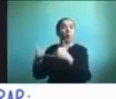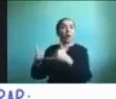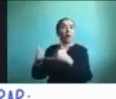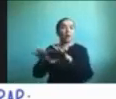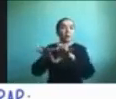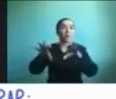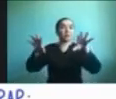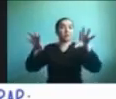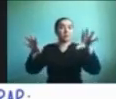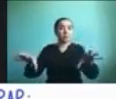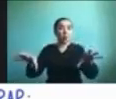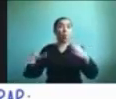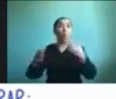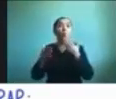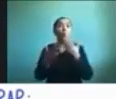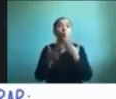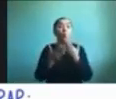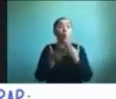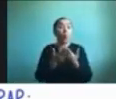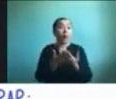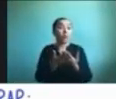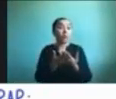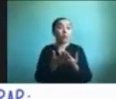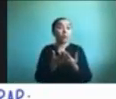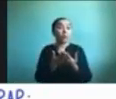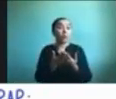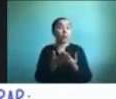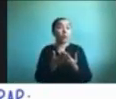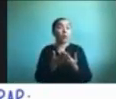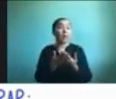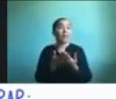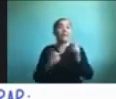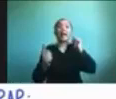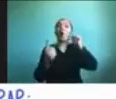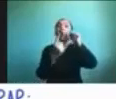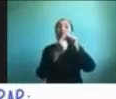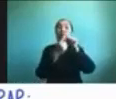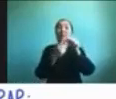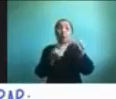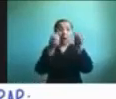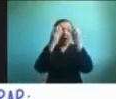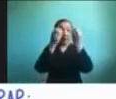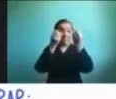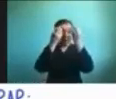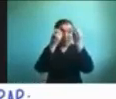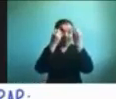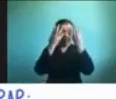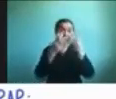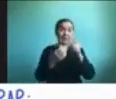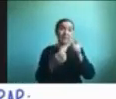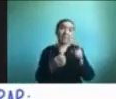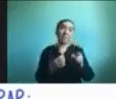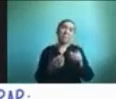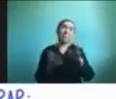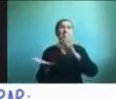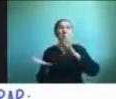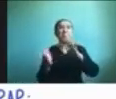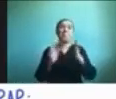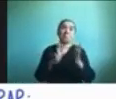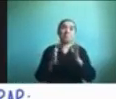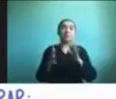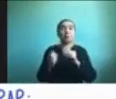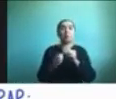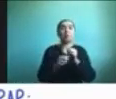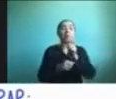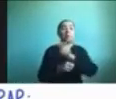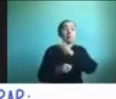pero cuando una aplicación tiene el objetivo de aprender se usa más o menos guiada por el mediador o